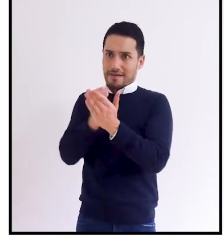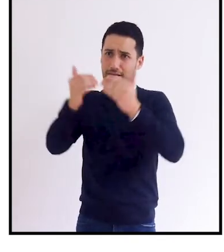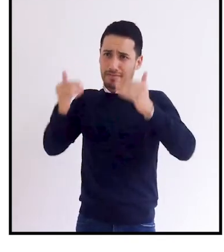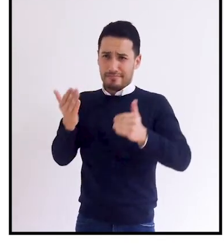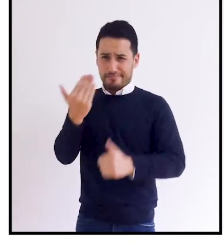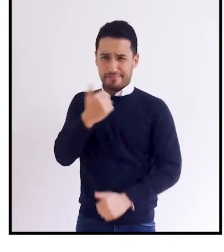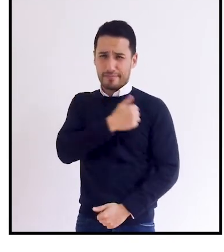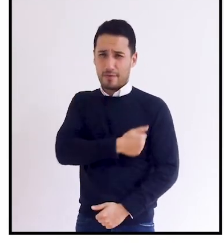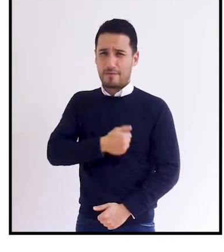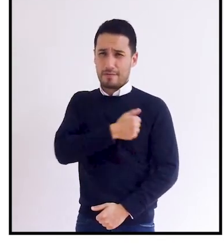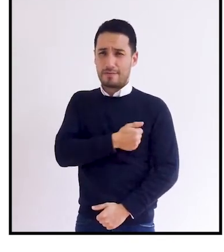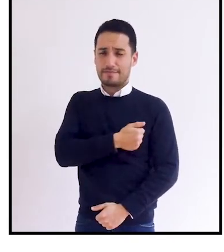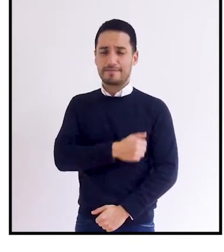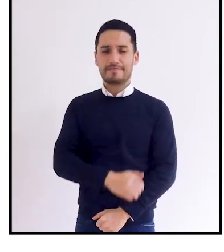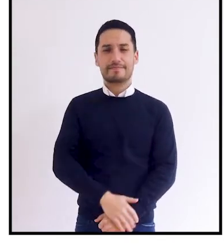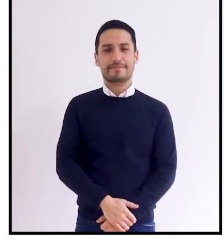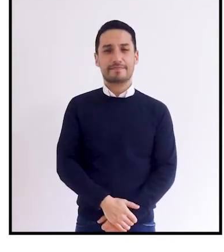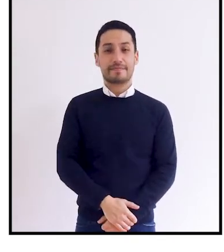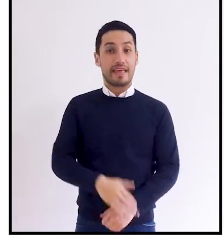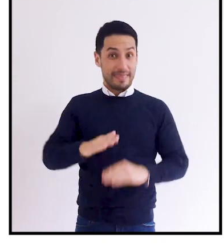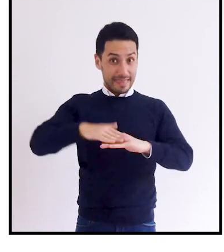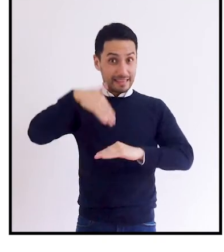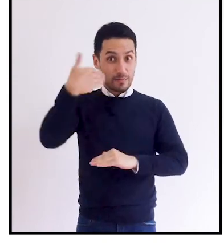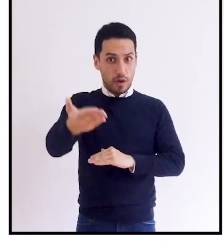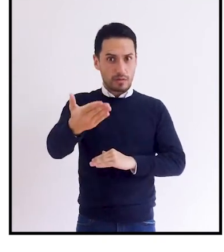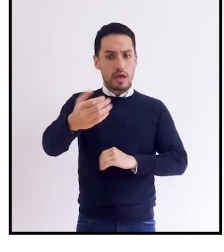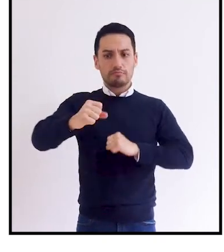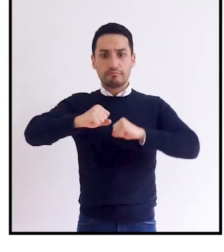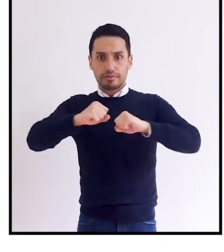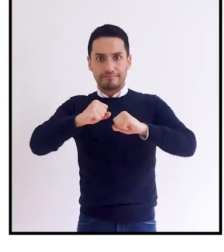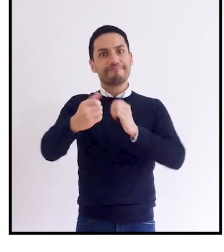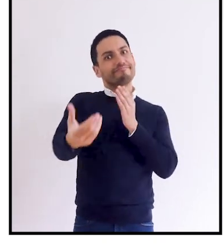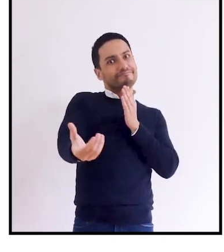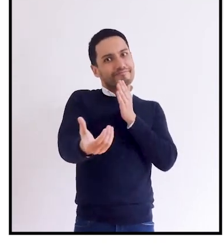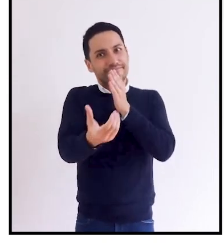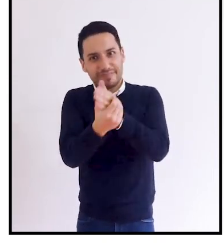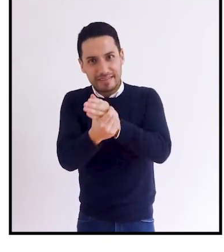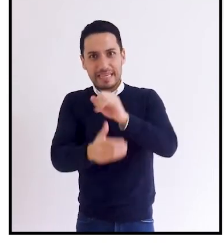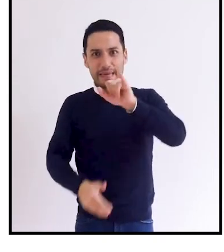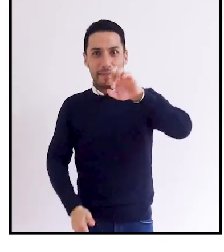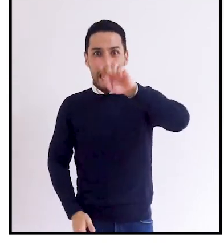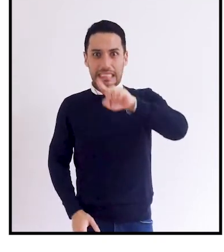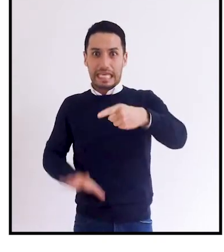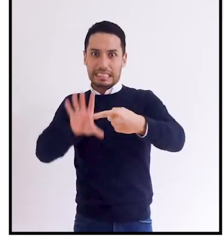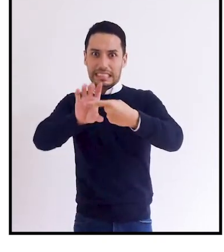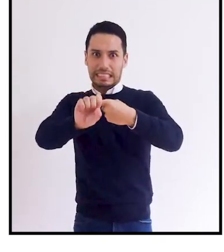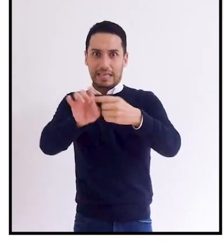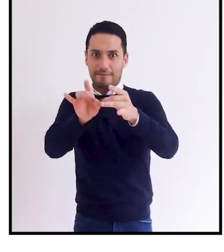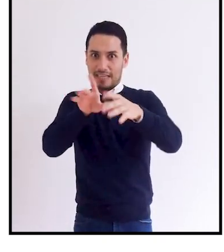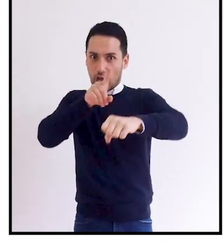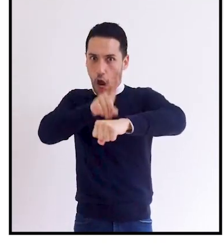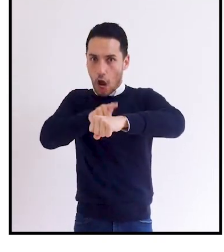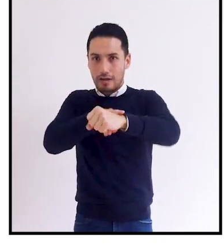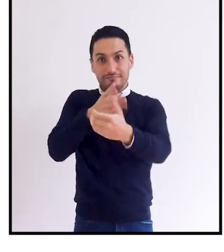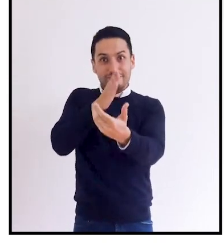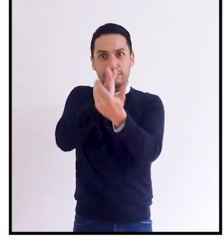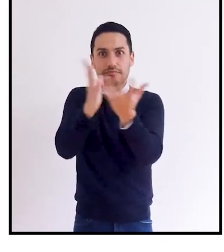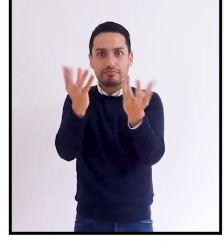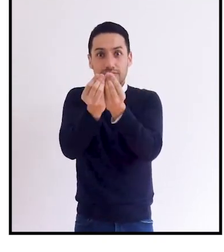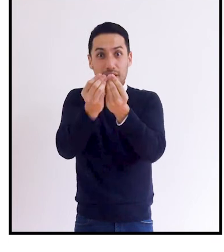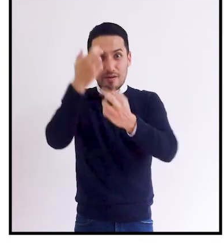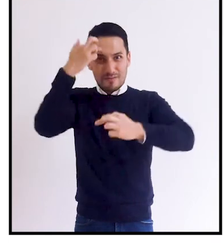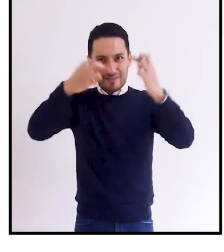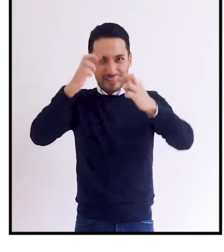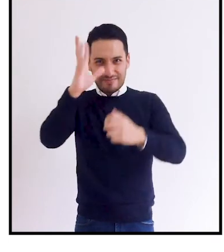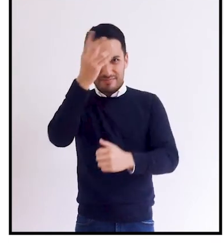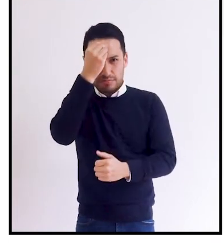discapacidad. Y posteriormente, gestione y asista a su EPS a la cita con el equipo multidisciplinario en